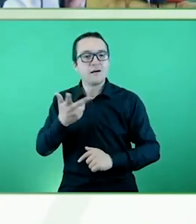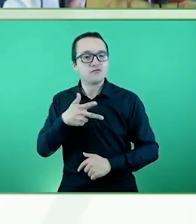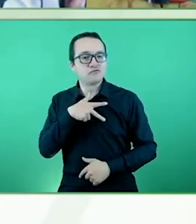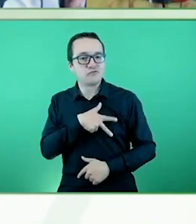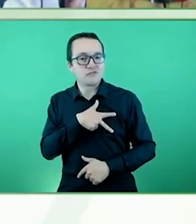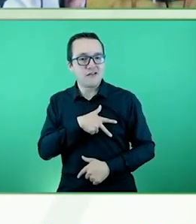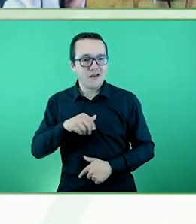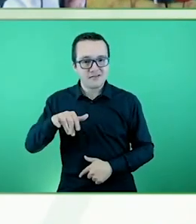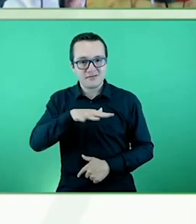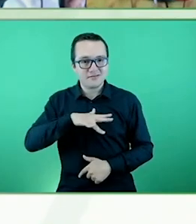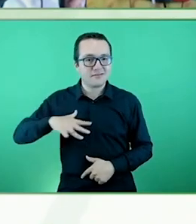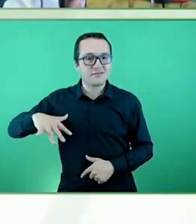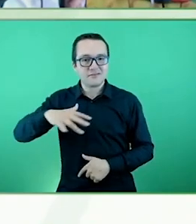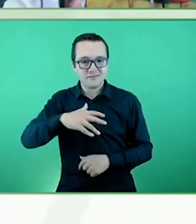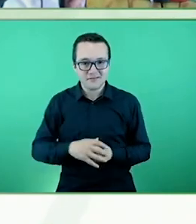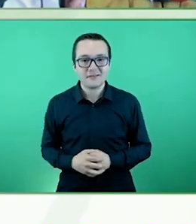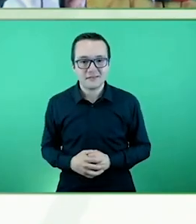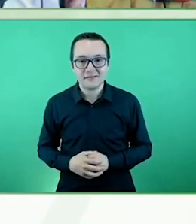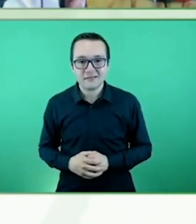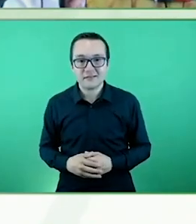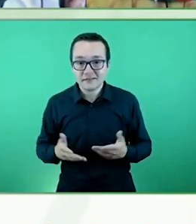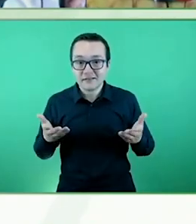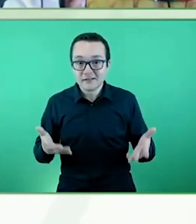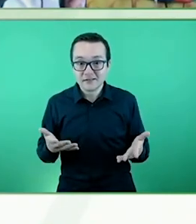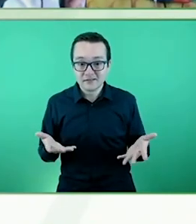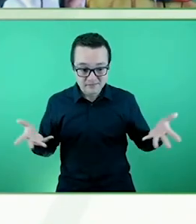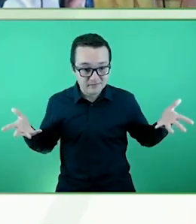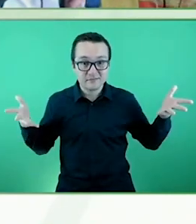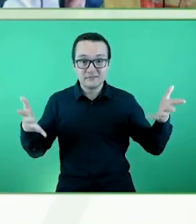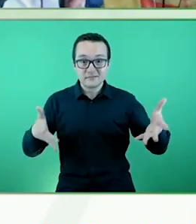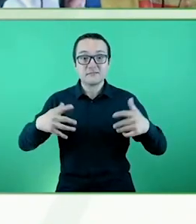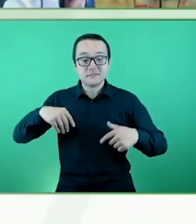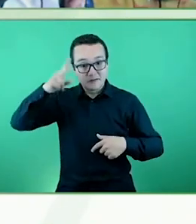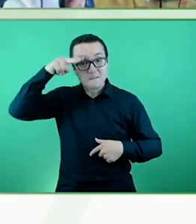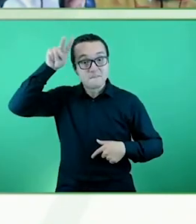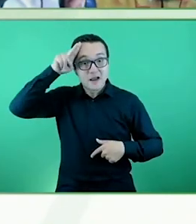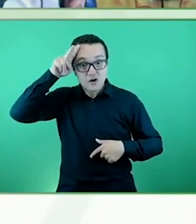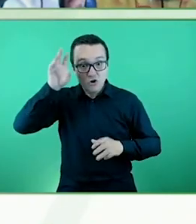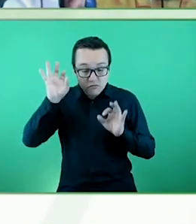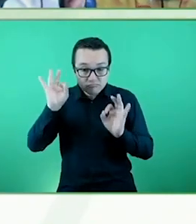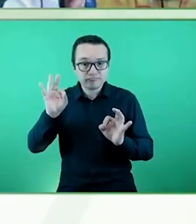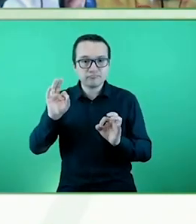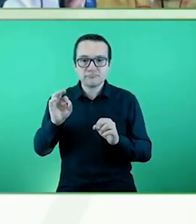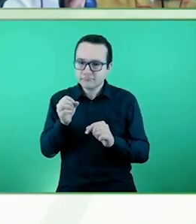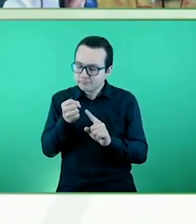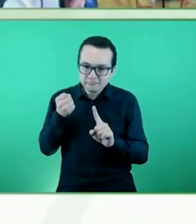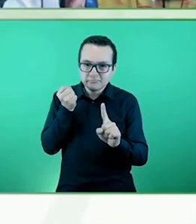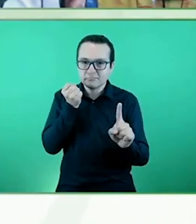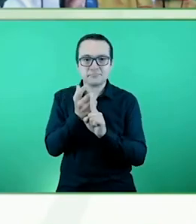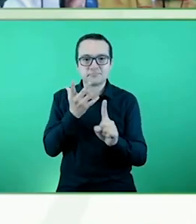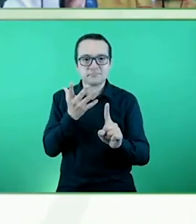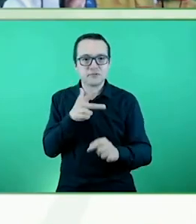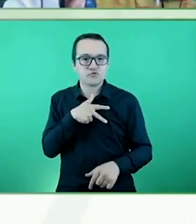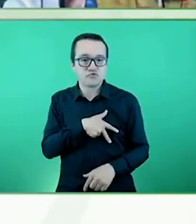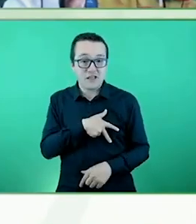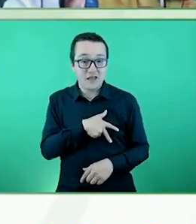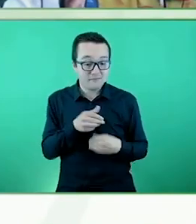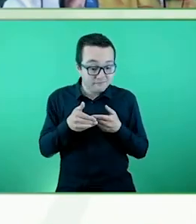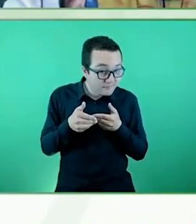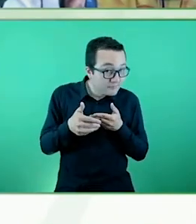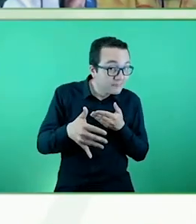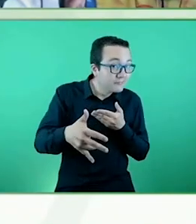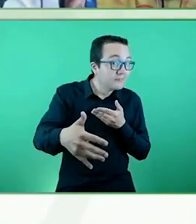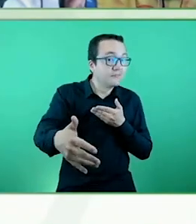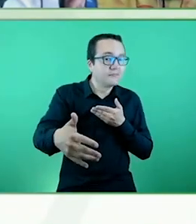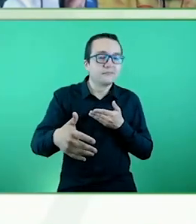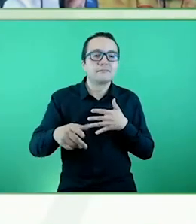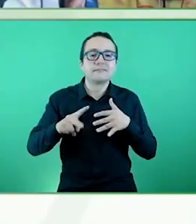importantes en la sociedad mexicana y nuestros retos hacia adelante muy importantes serán el poder financiar